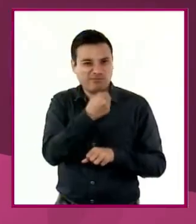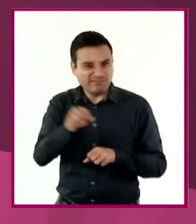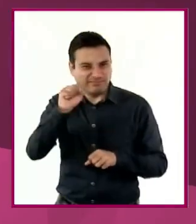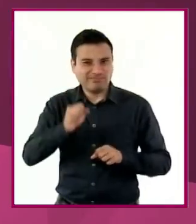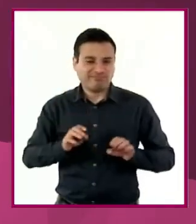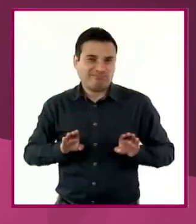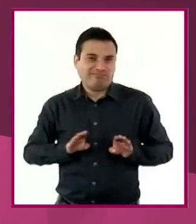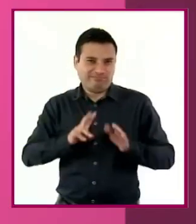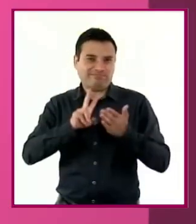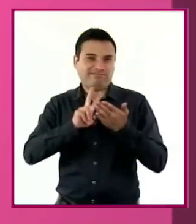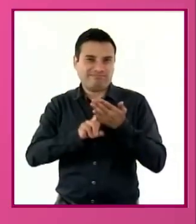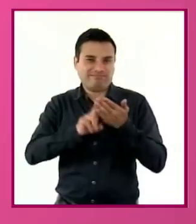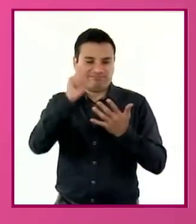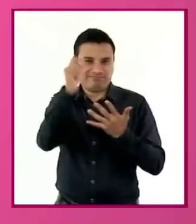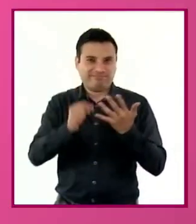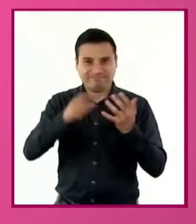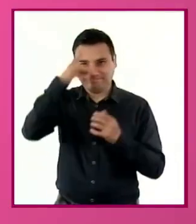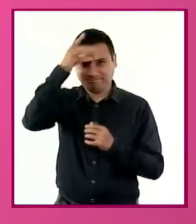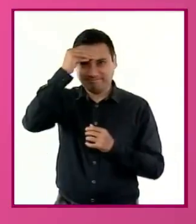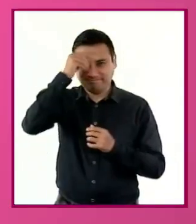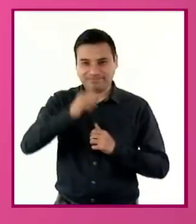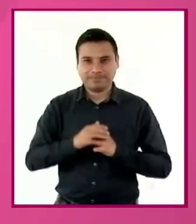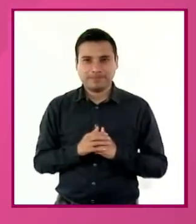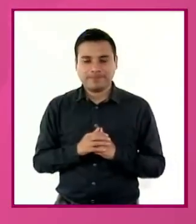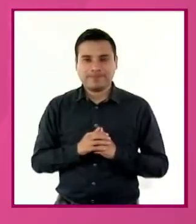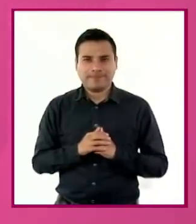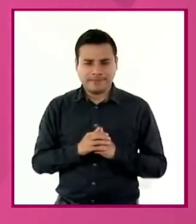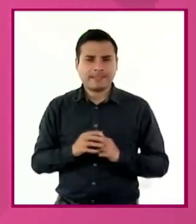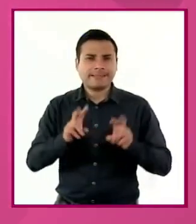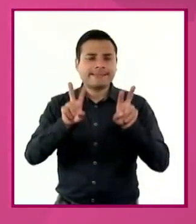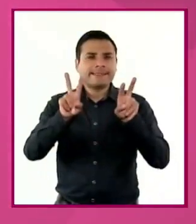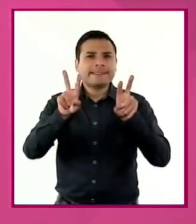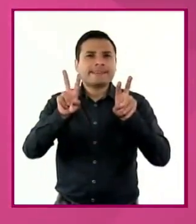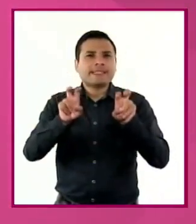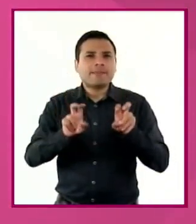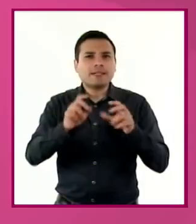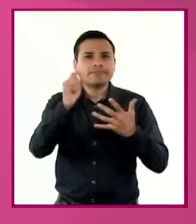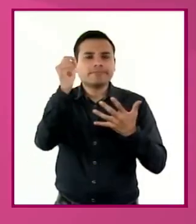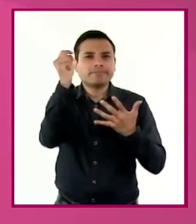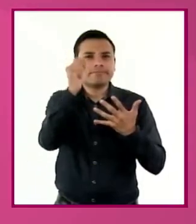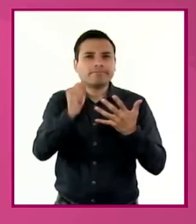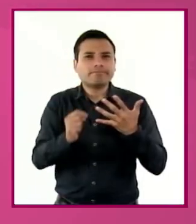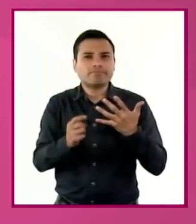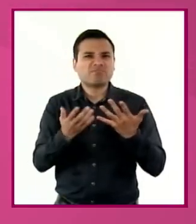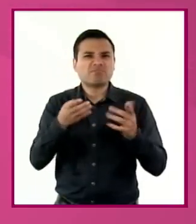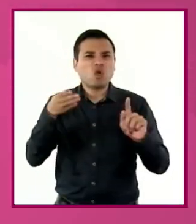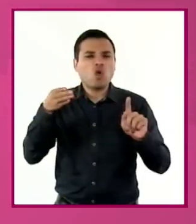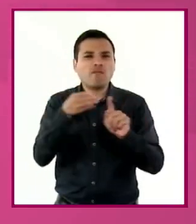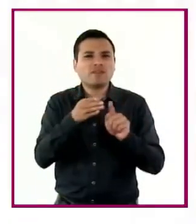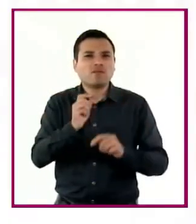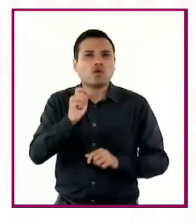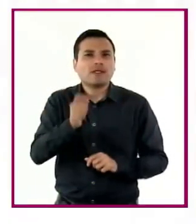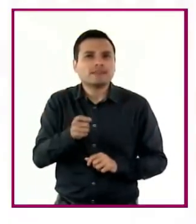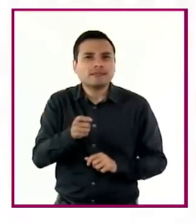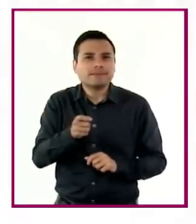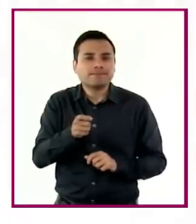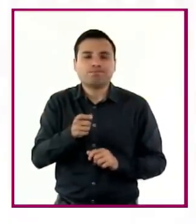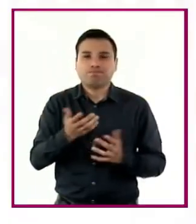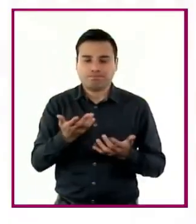y valores. Los contenidos que se abordan hacen énfasis en aspectos asociados con